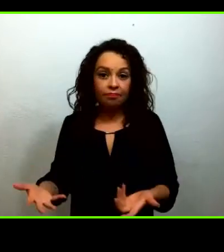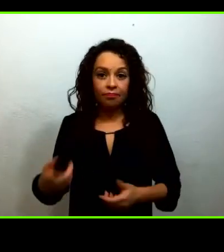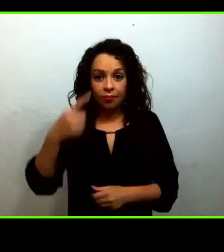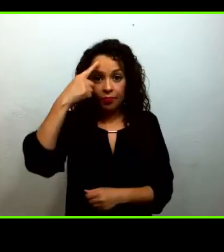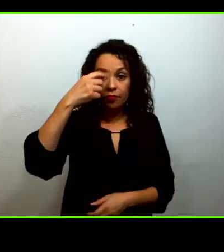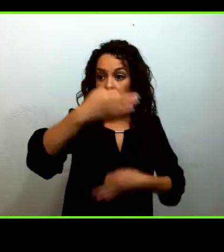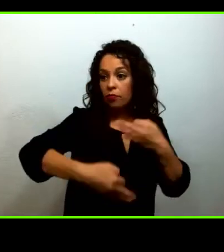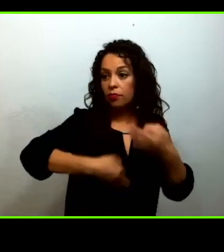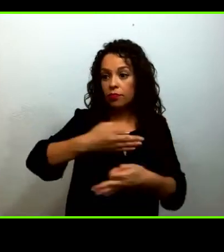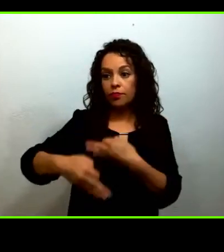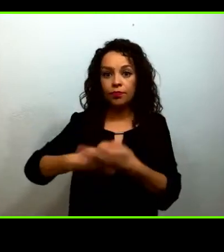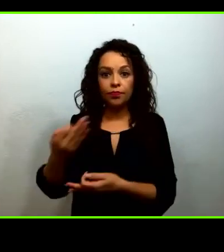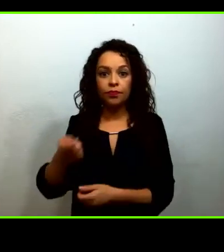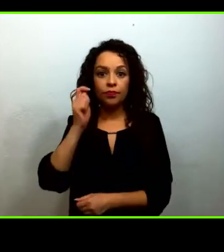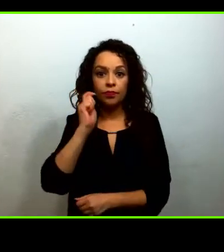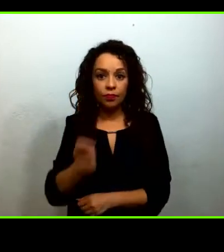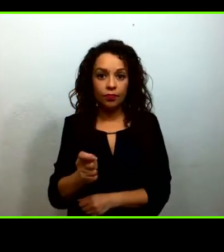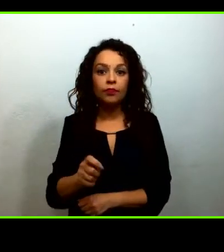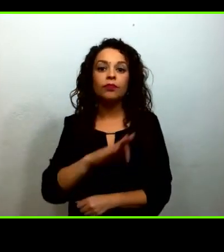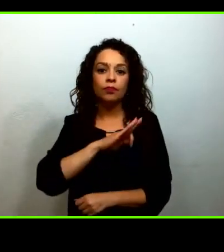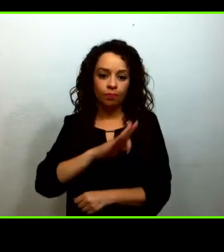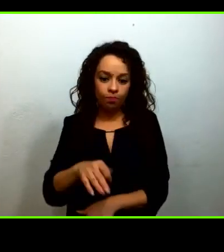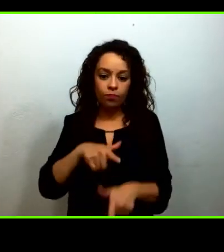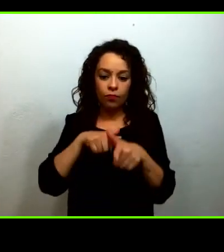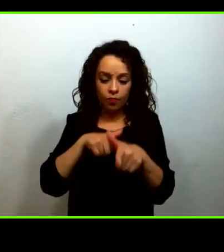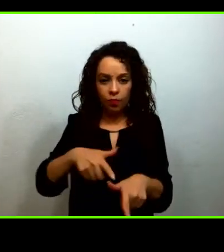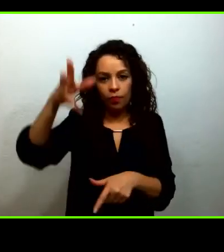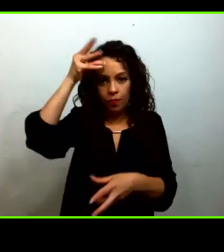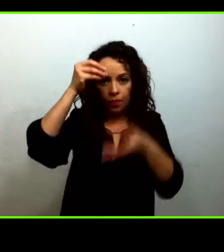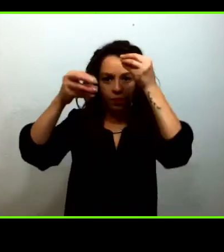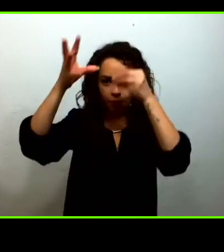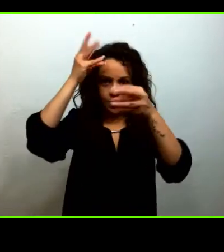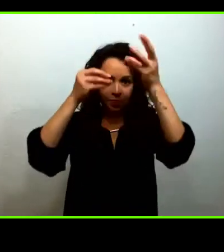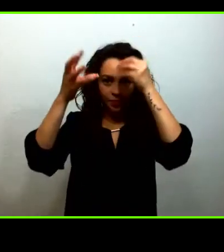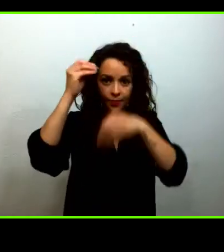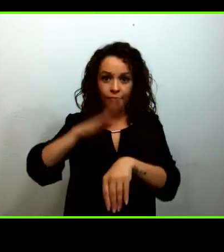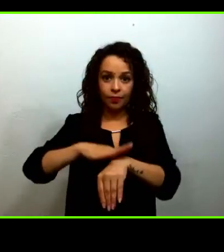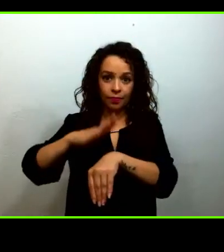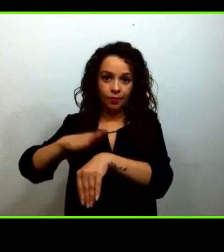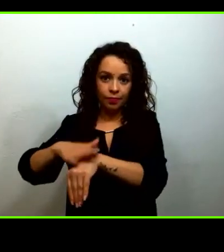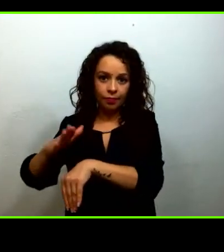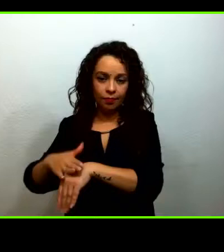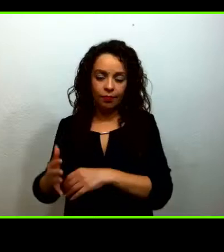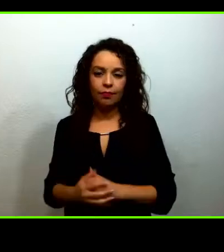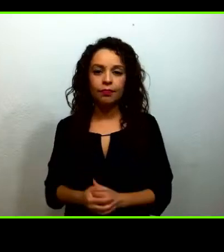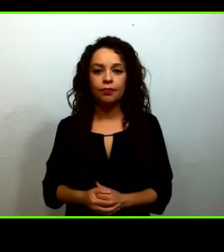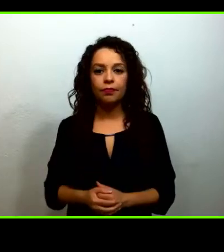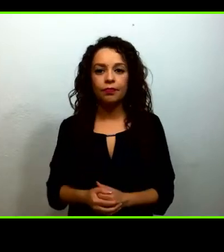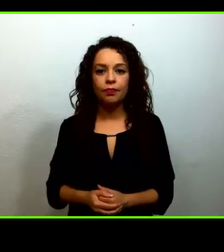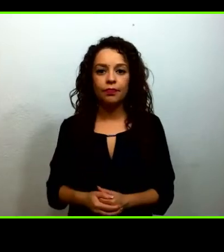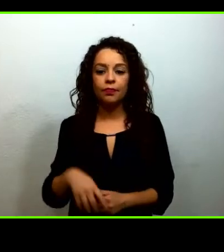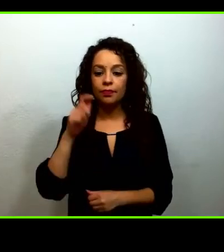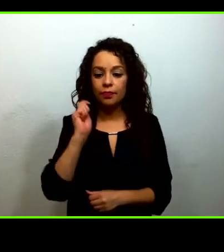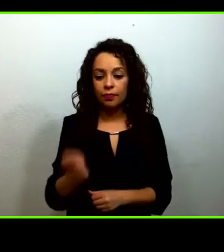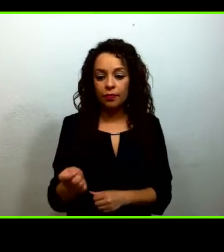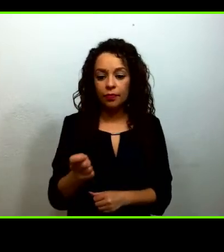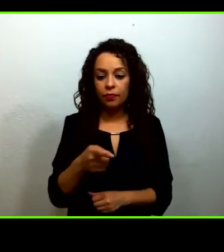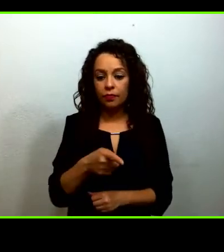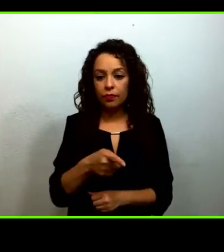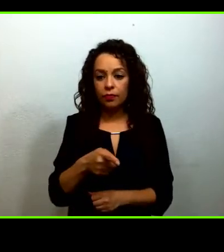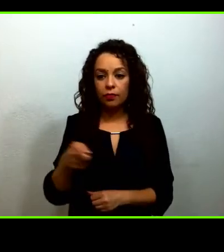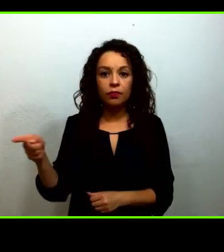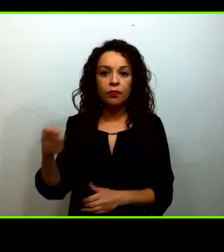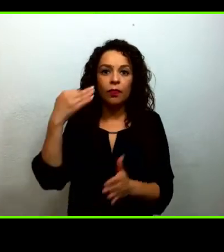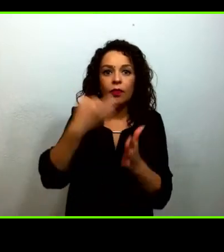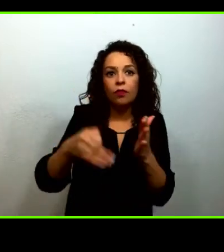abordar la continuidad educativa y, como decías, en un contexto en el que los recursos no van a abundar. Así que